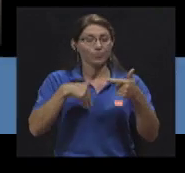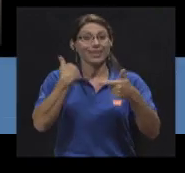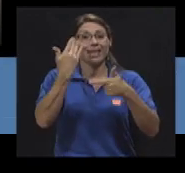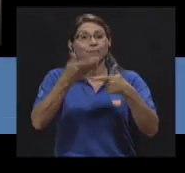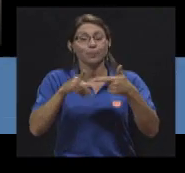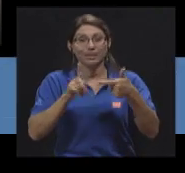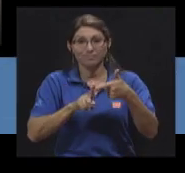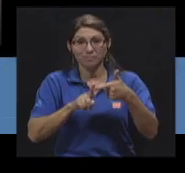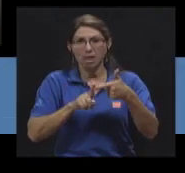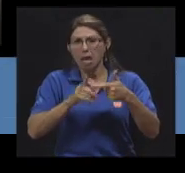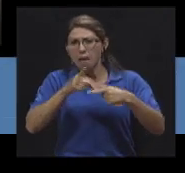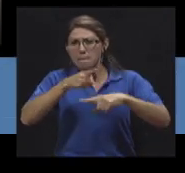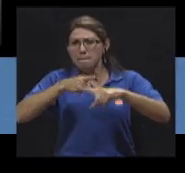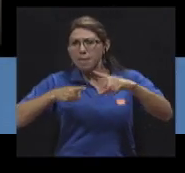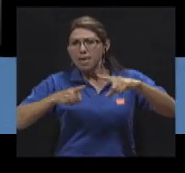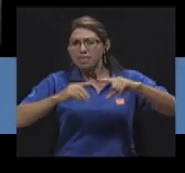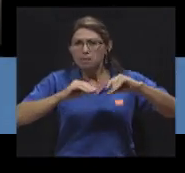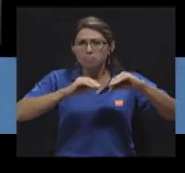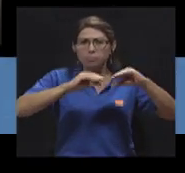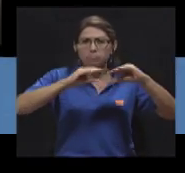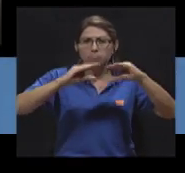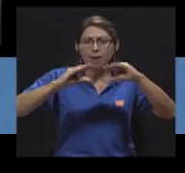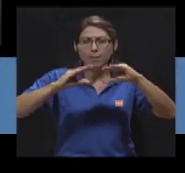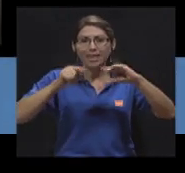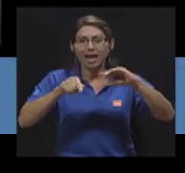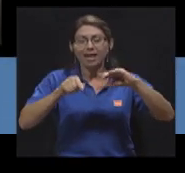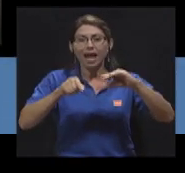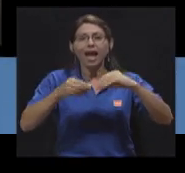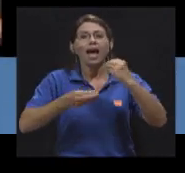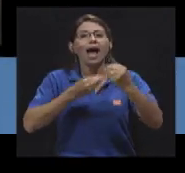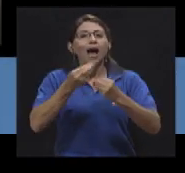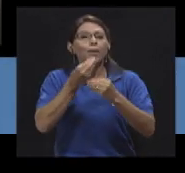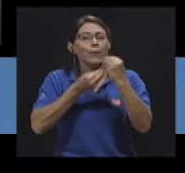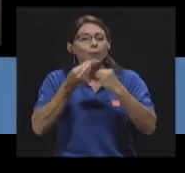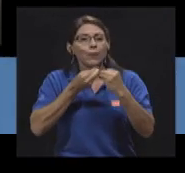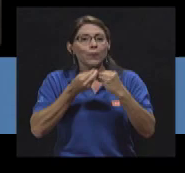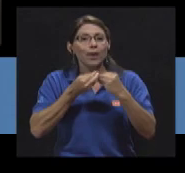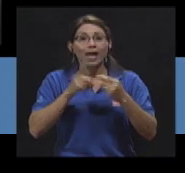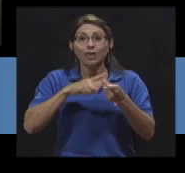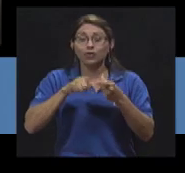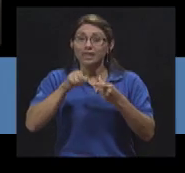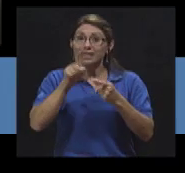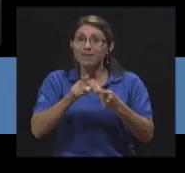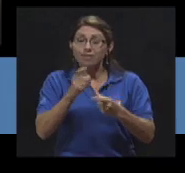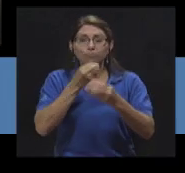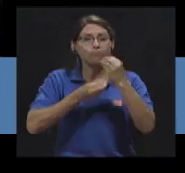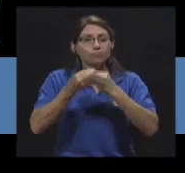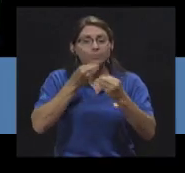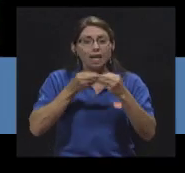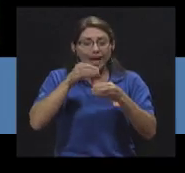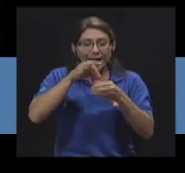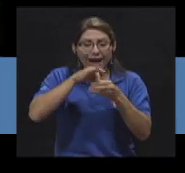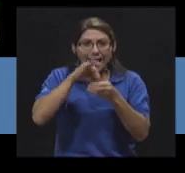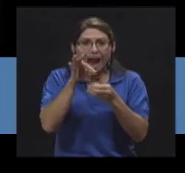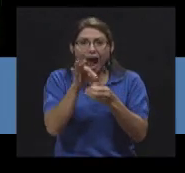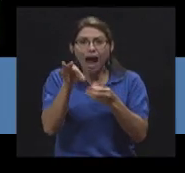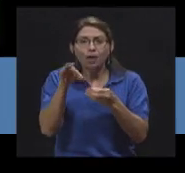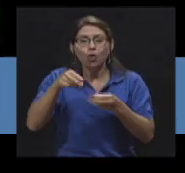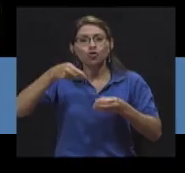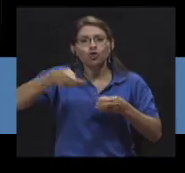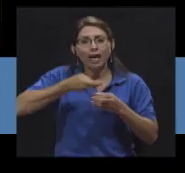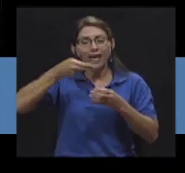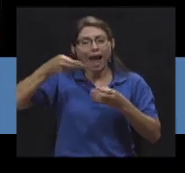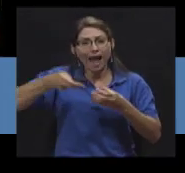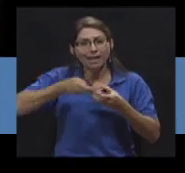mañana. Dentro de la dieta vegetariana estamos hablando de consumir el salvado de cada grano y de cada cereal. Eso